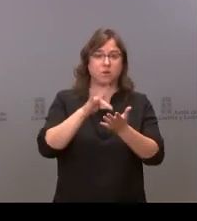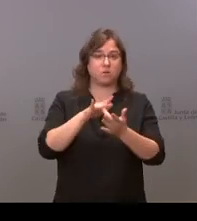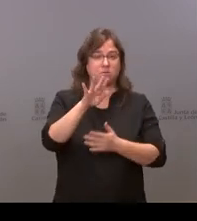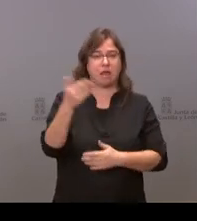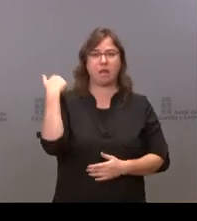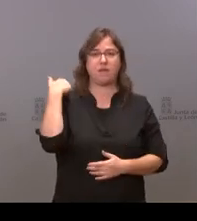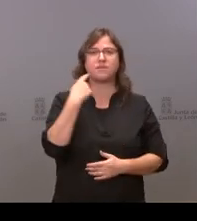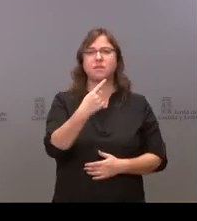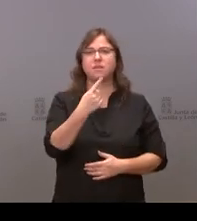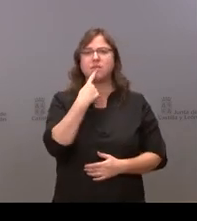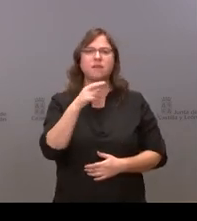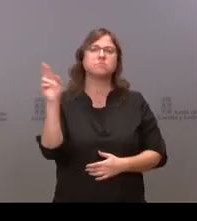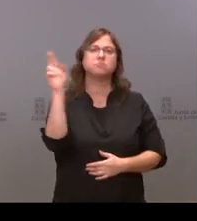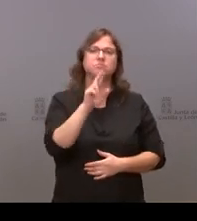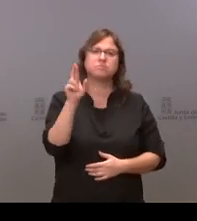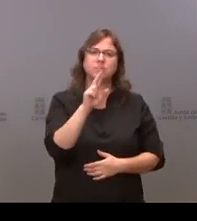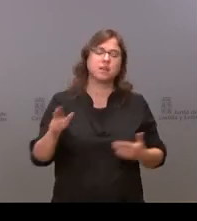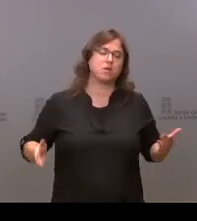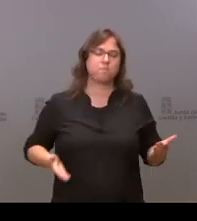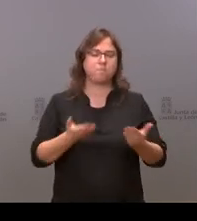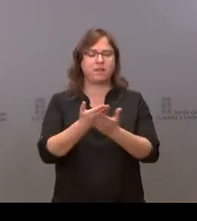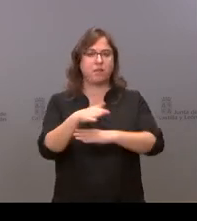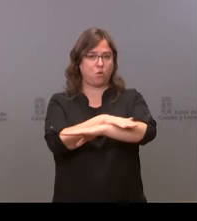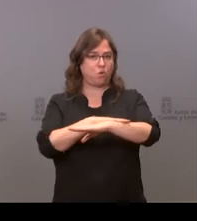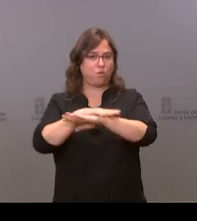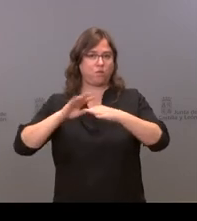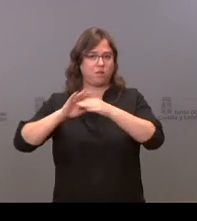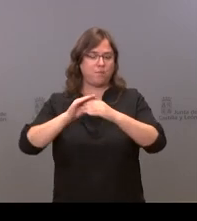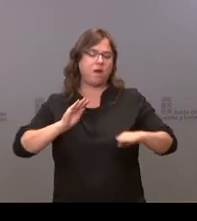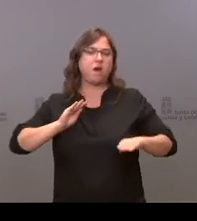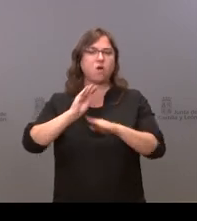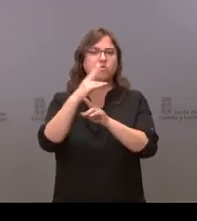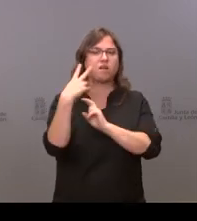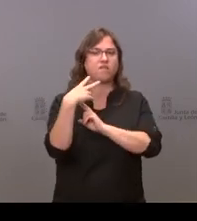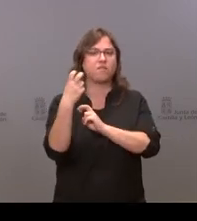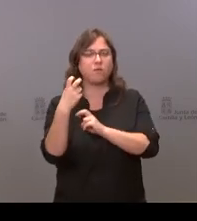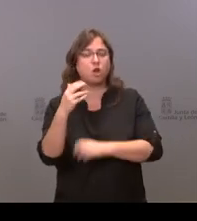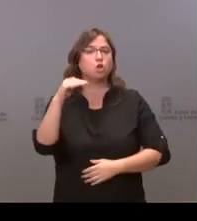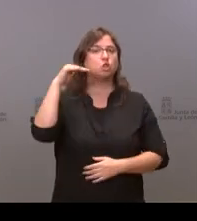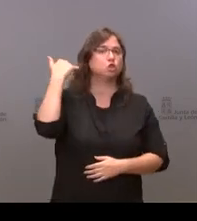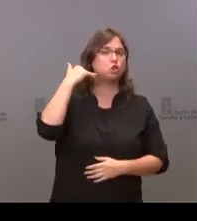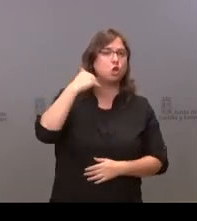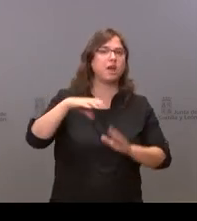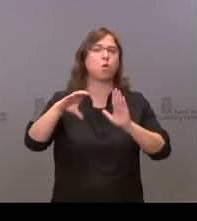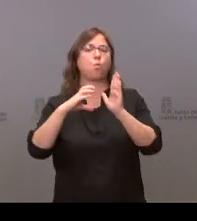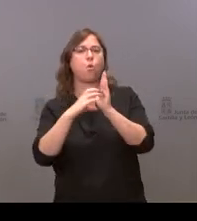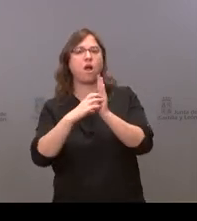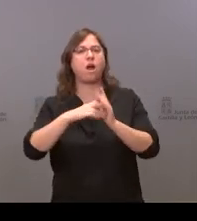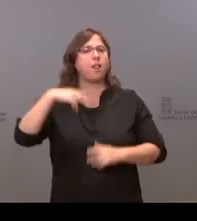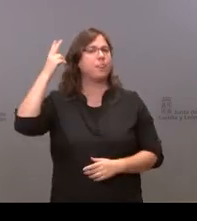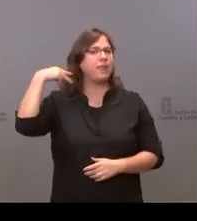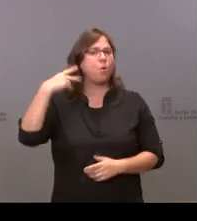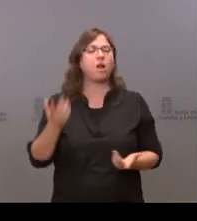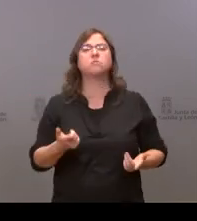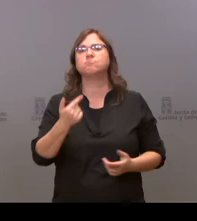antes que reiterarán la petición al gobierno sobre las ayudas fiscales a Soria Cuenca Teruel no sé si qué cauce va a